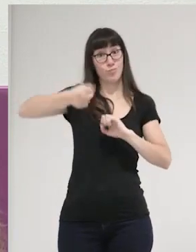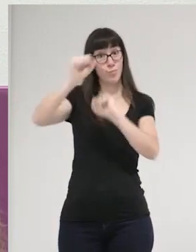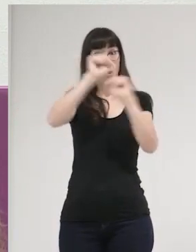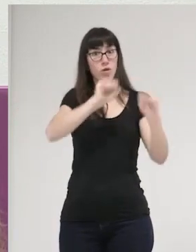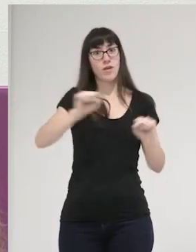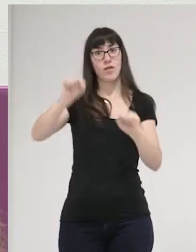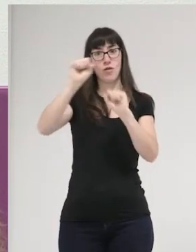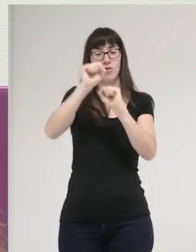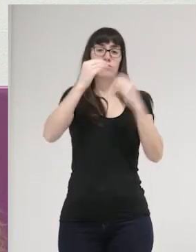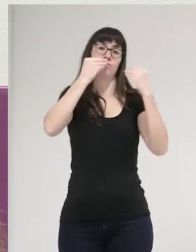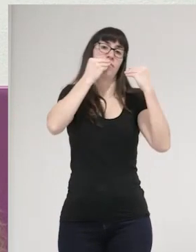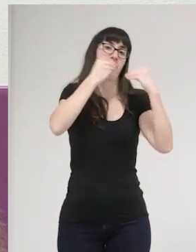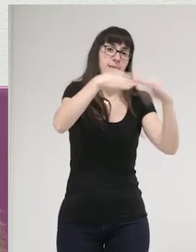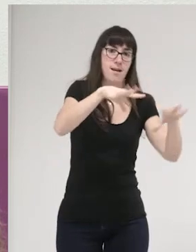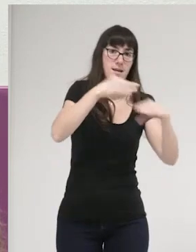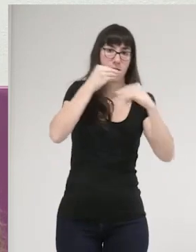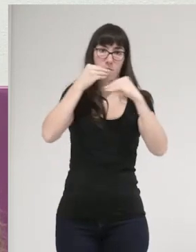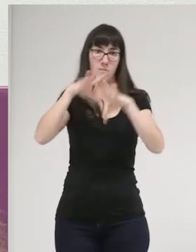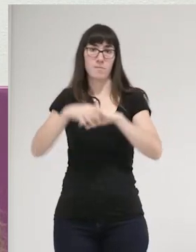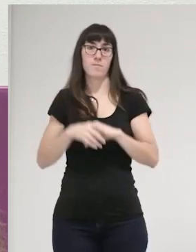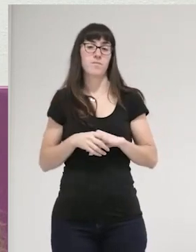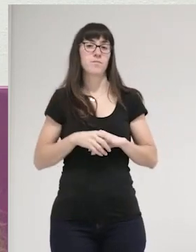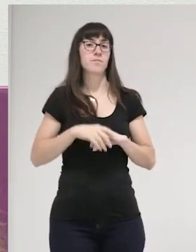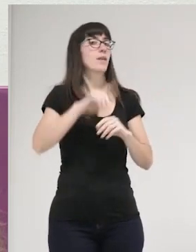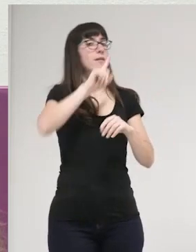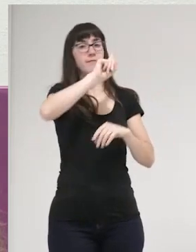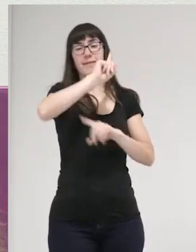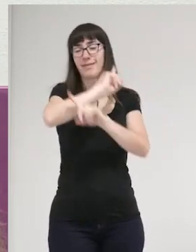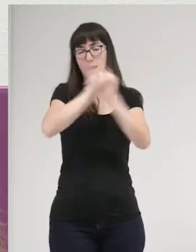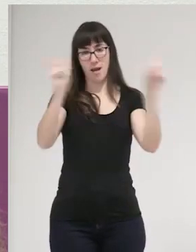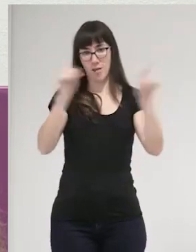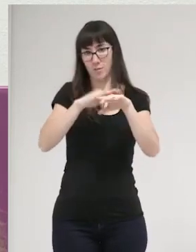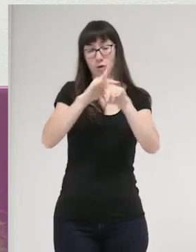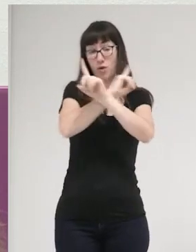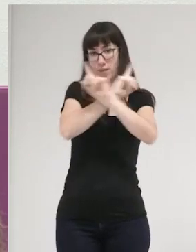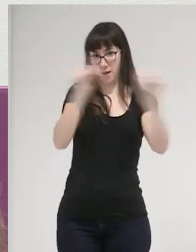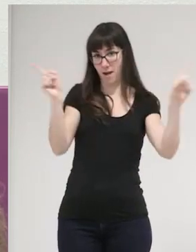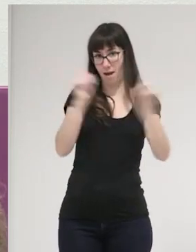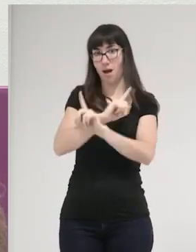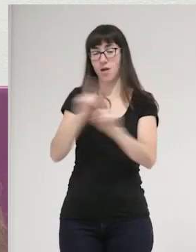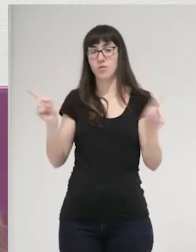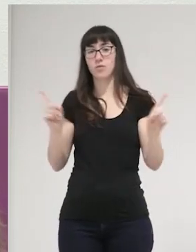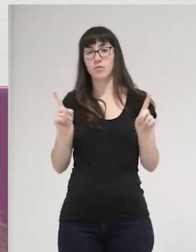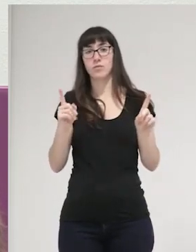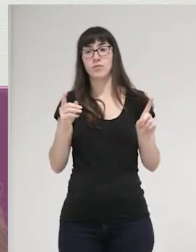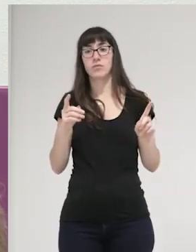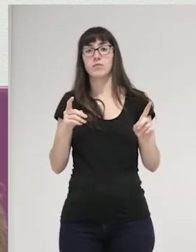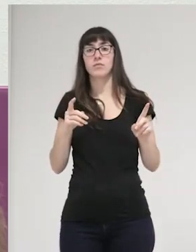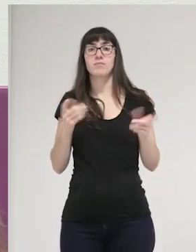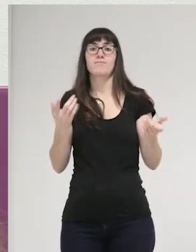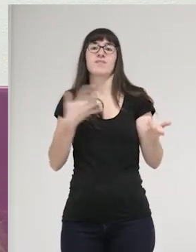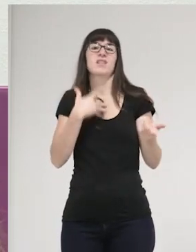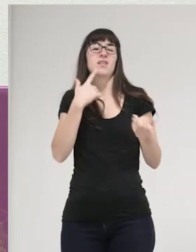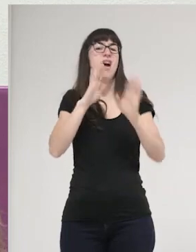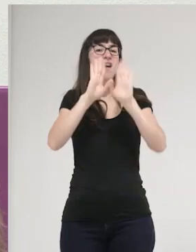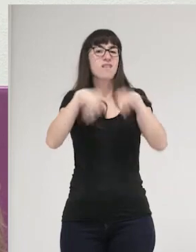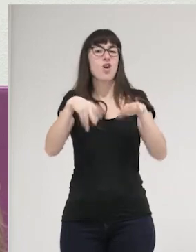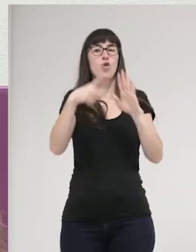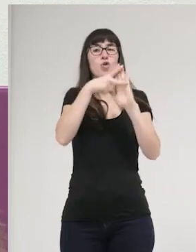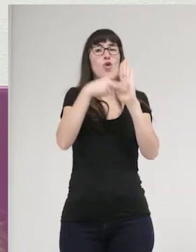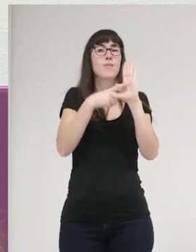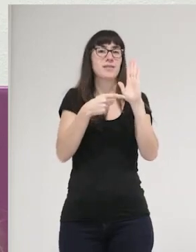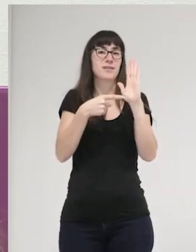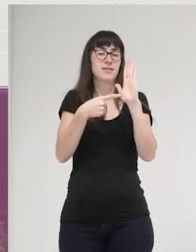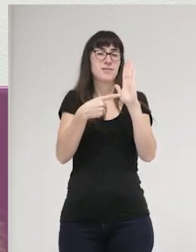vemos noticias como esta, denegada la residencia por estar condenado por violencia de género. Es decir, ¿para qué se están utilizando las normativas